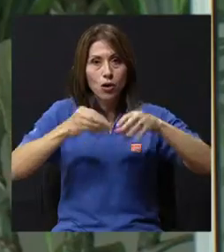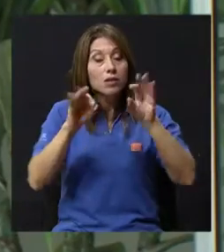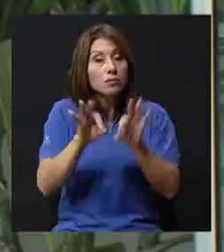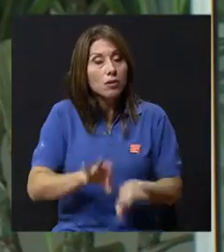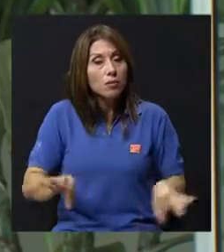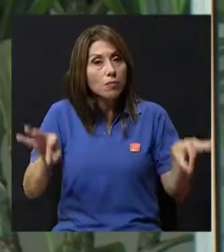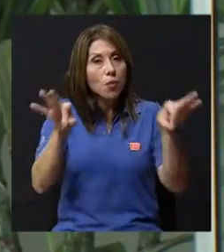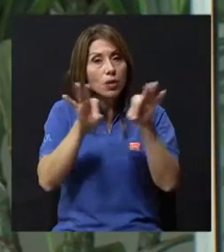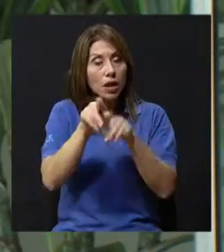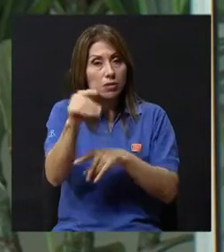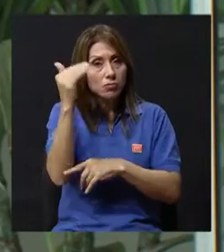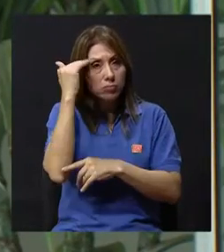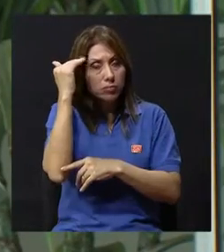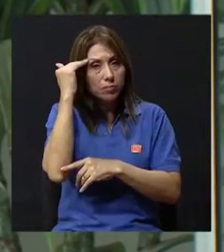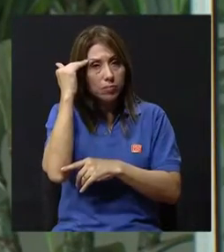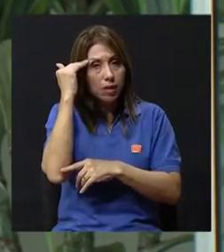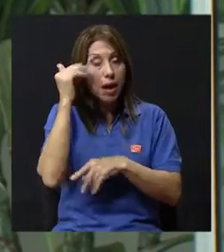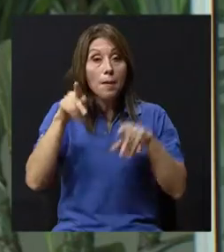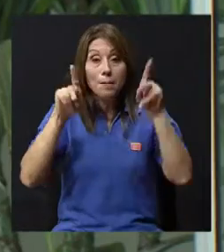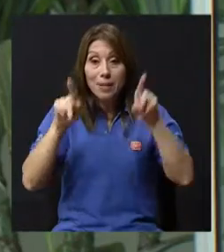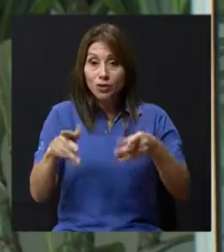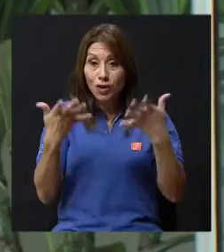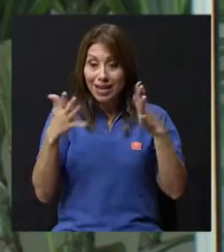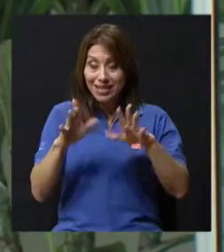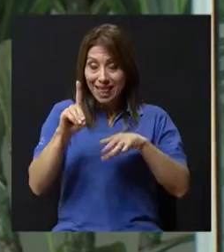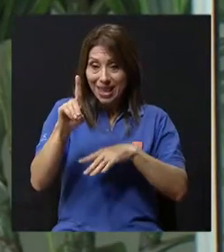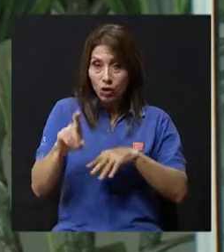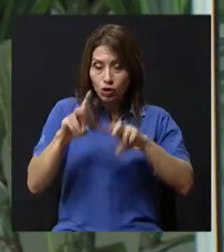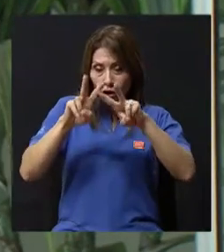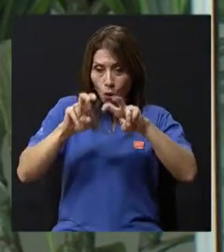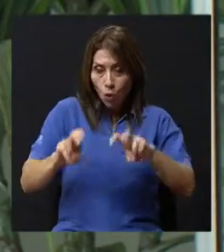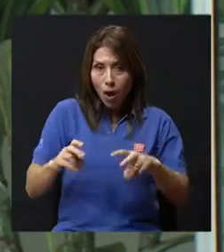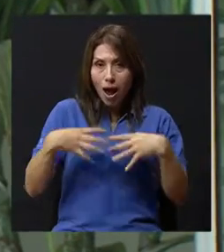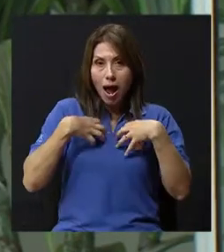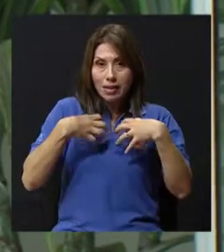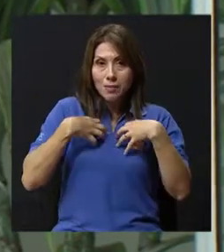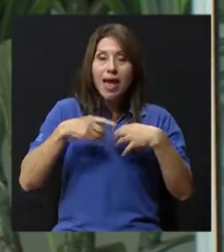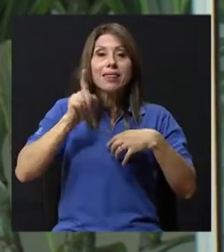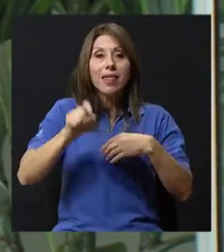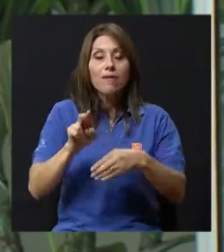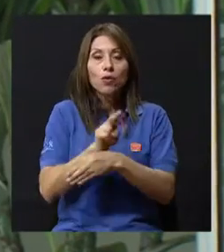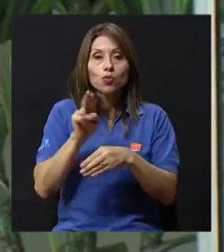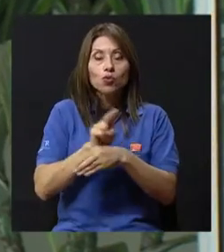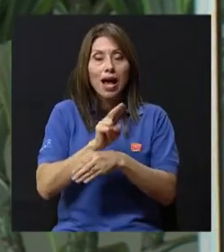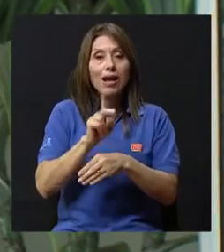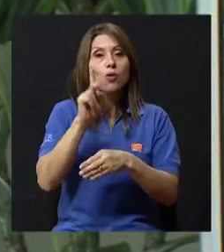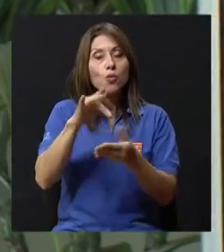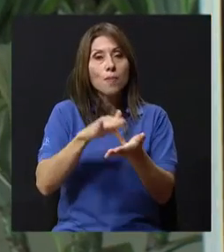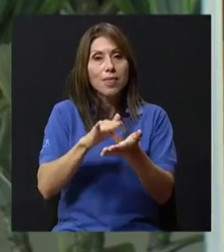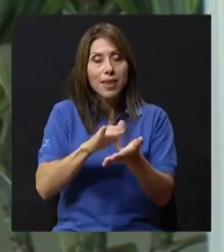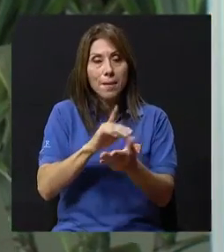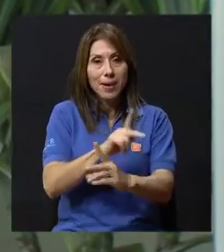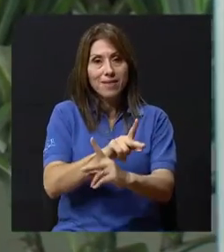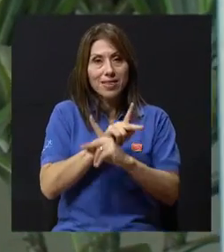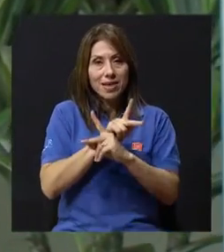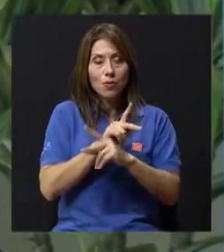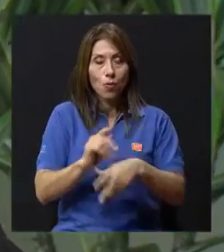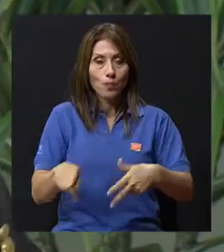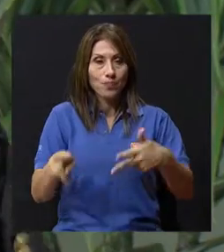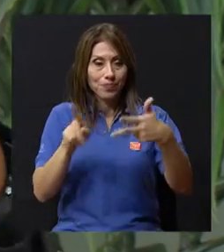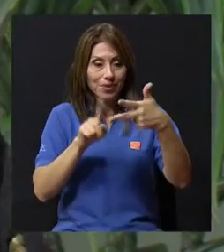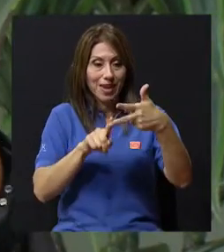debe de una vez utilizar un tratamiento preventivo para que no se vaya a afectar ahora. Y el pico más alto